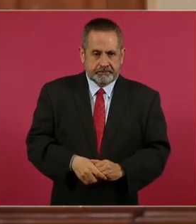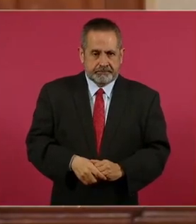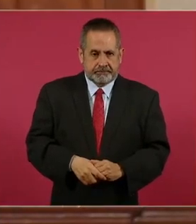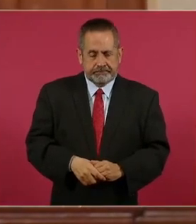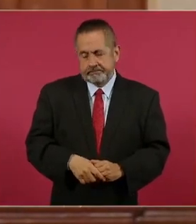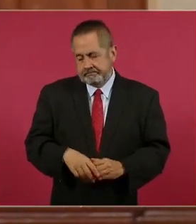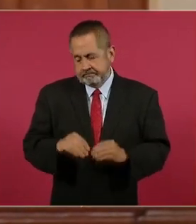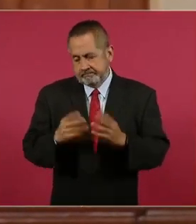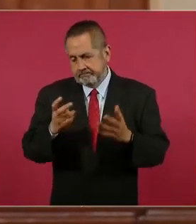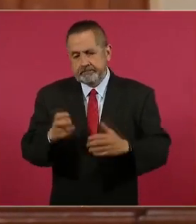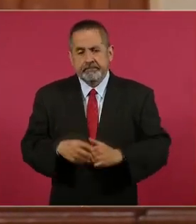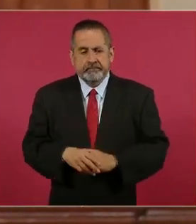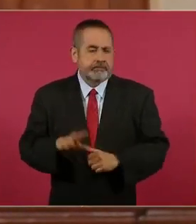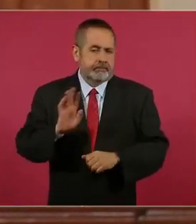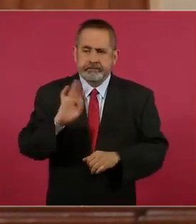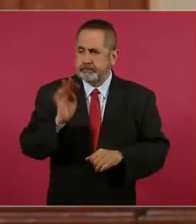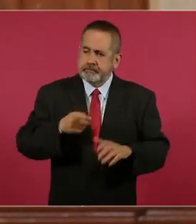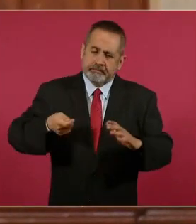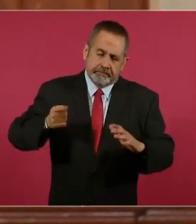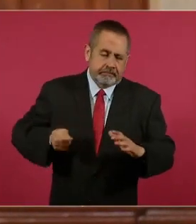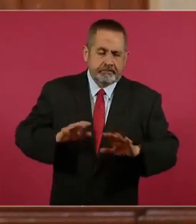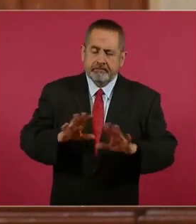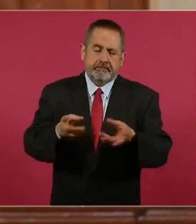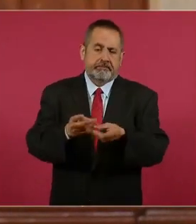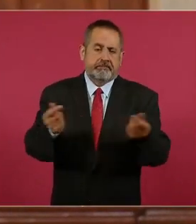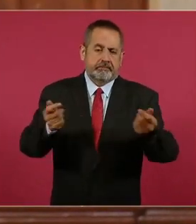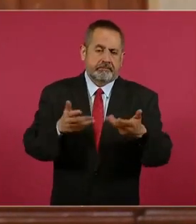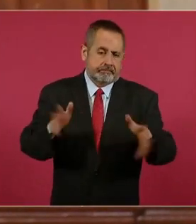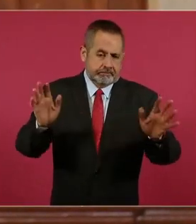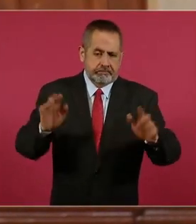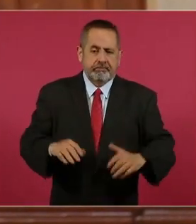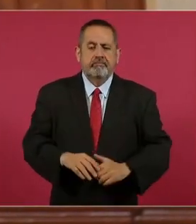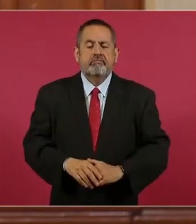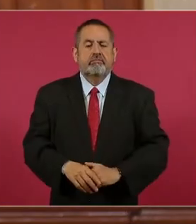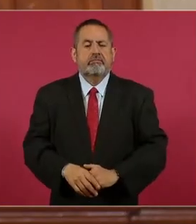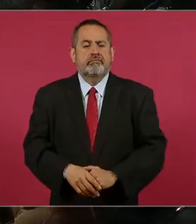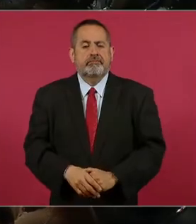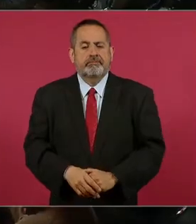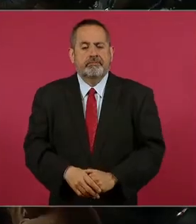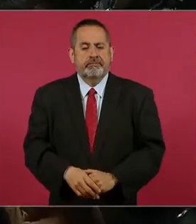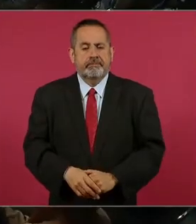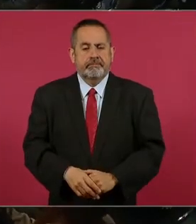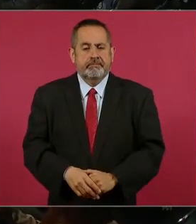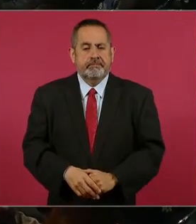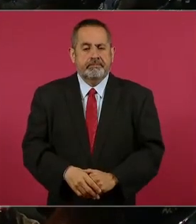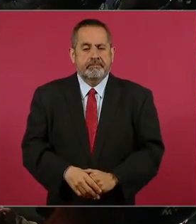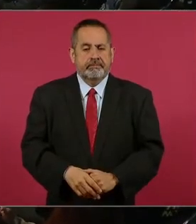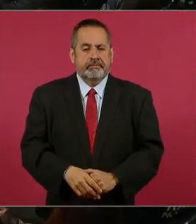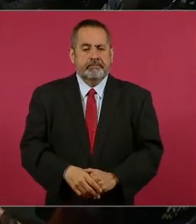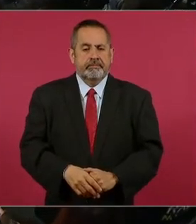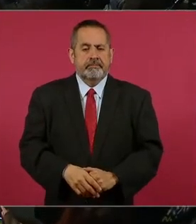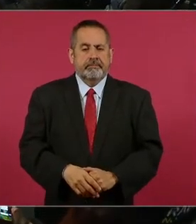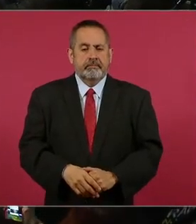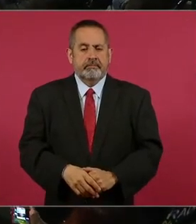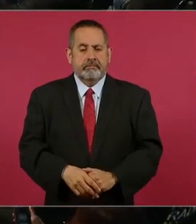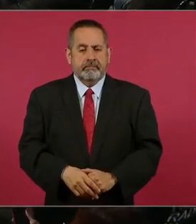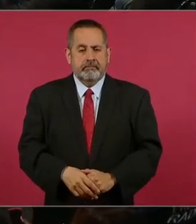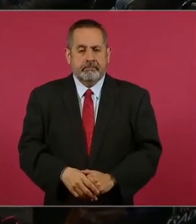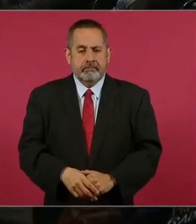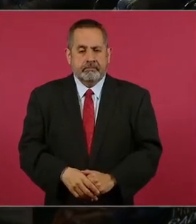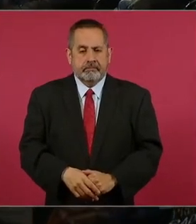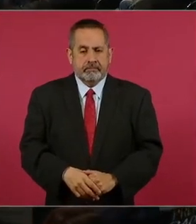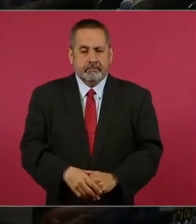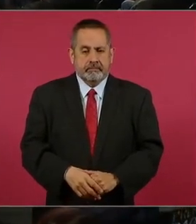Pues sí, ya se resolvió. La diputada reconoció que sí estaban haciendo esos acuerdos, pidiendo su acuerdo